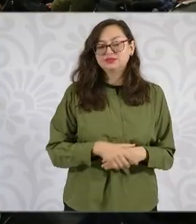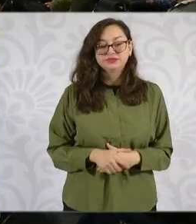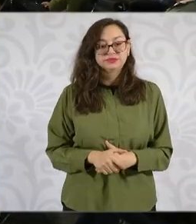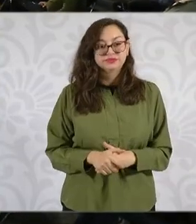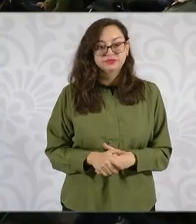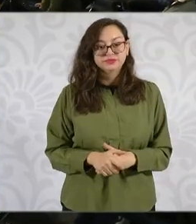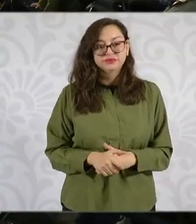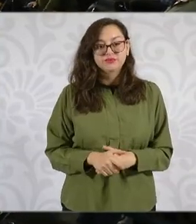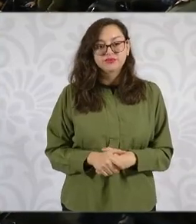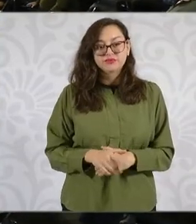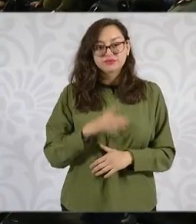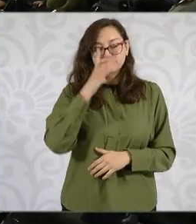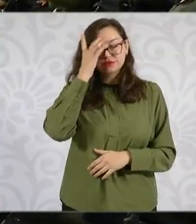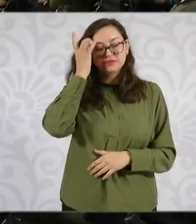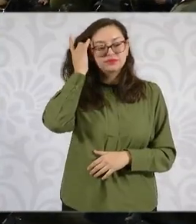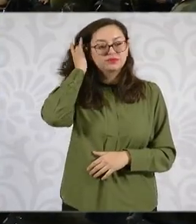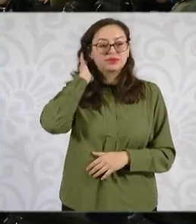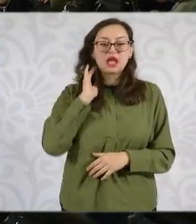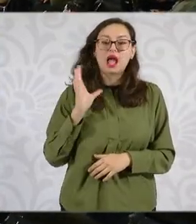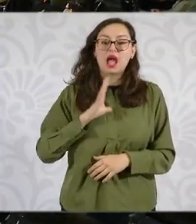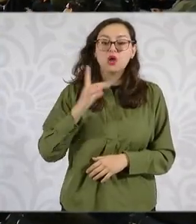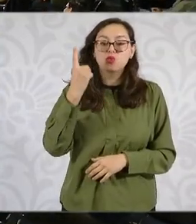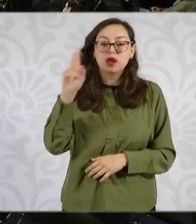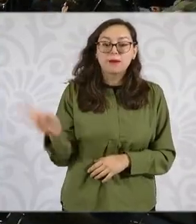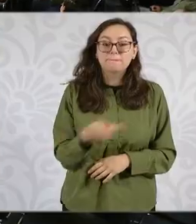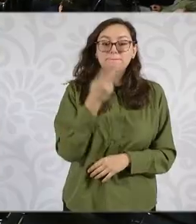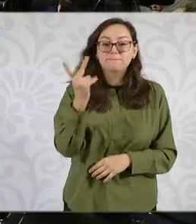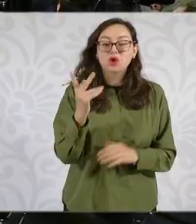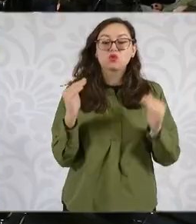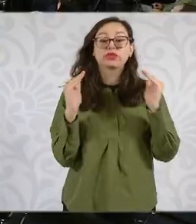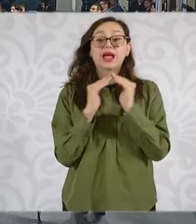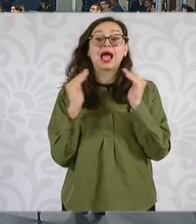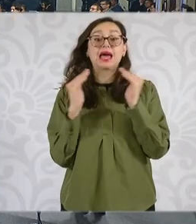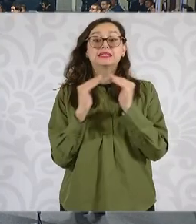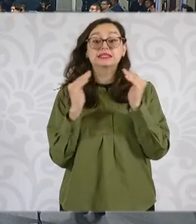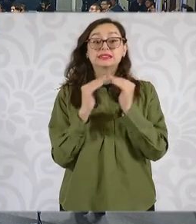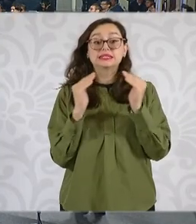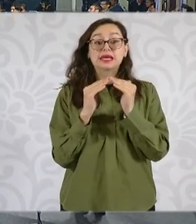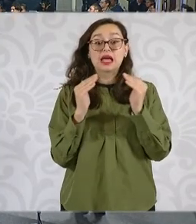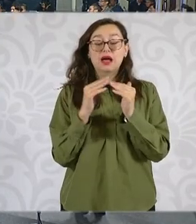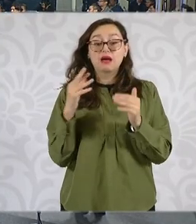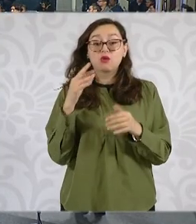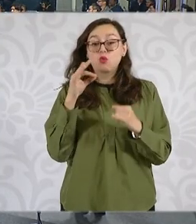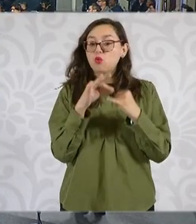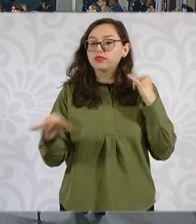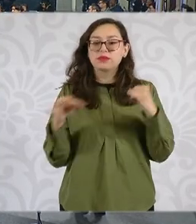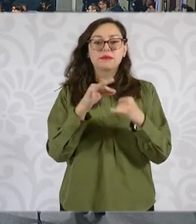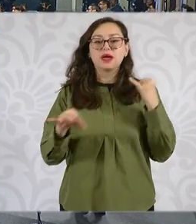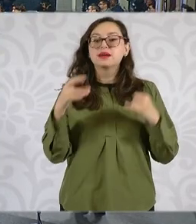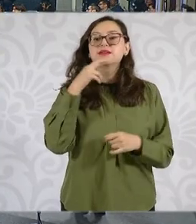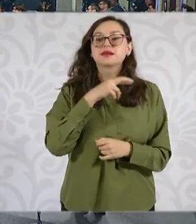Bueno, mañana… A ver, hay uno de vivienda por ahí, ¿no? A ver, quien tenga preguntas de vivienda muy rápido. Acá.